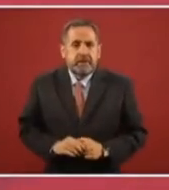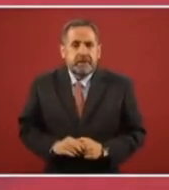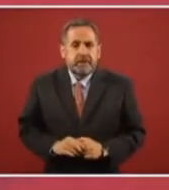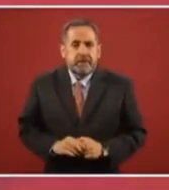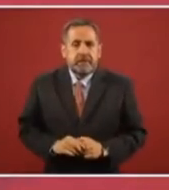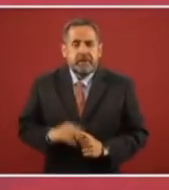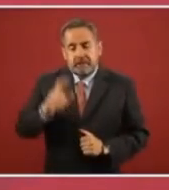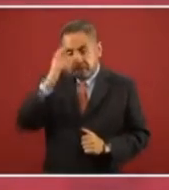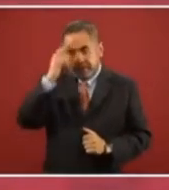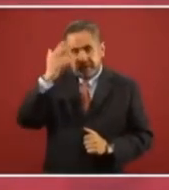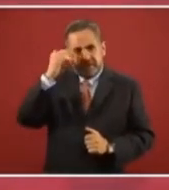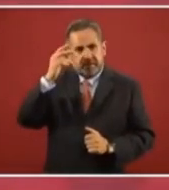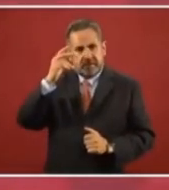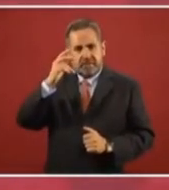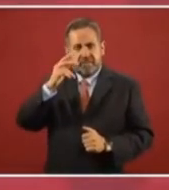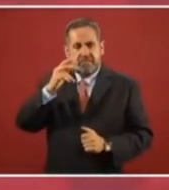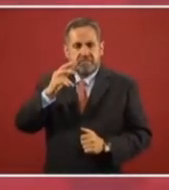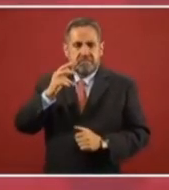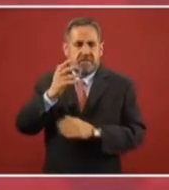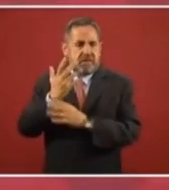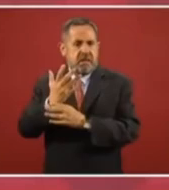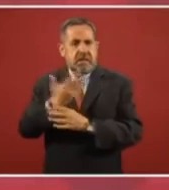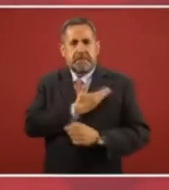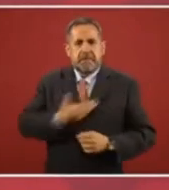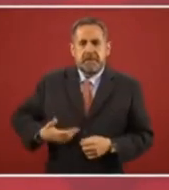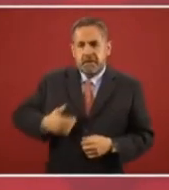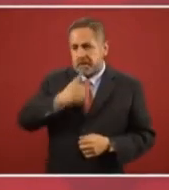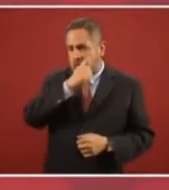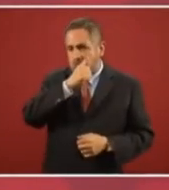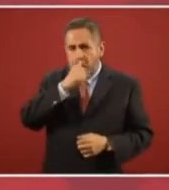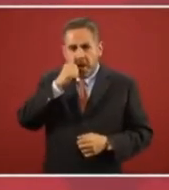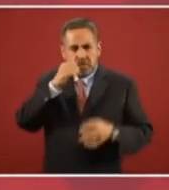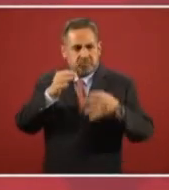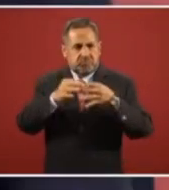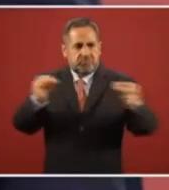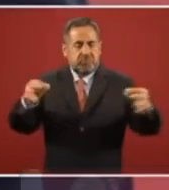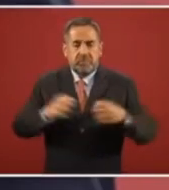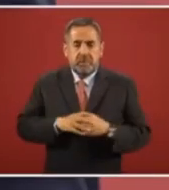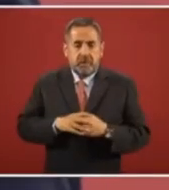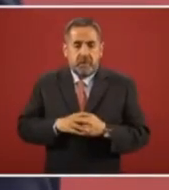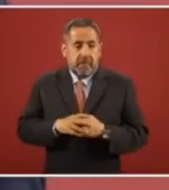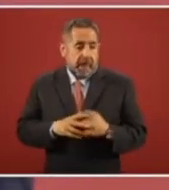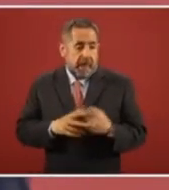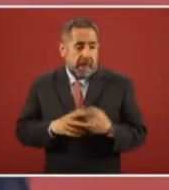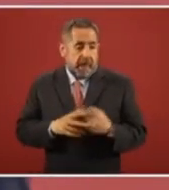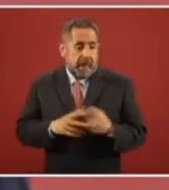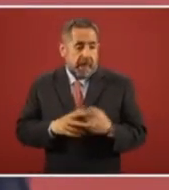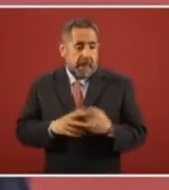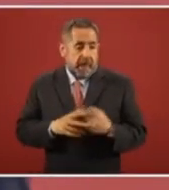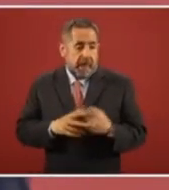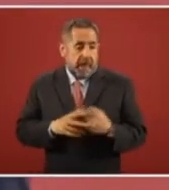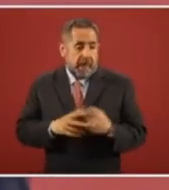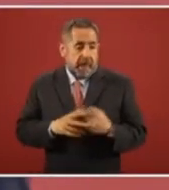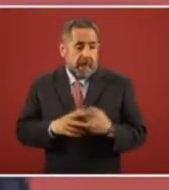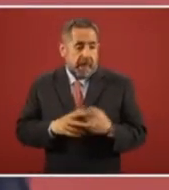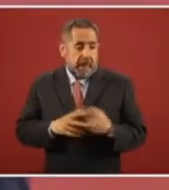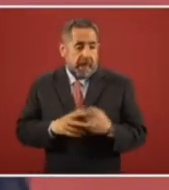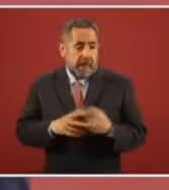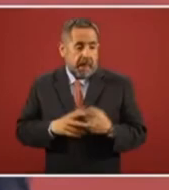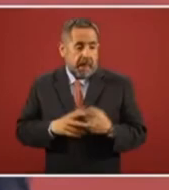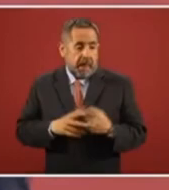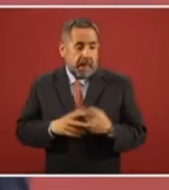...la frase memorable... ...del Presidente Juárez... ...entre las naciones comunes... ...entre